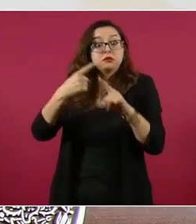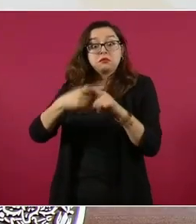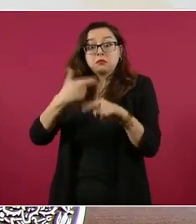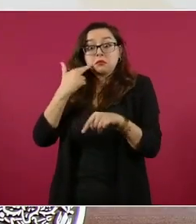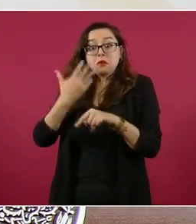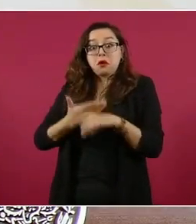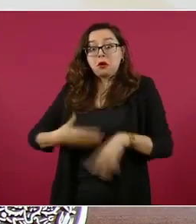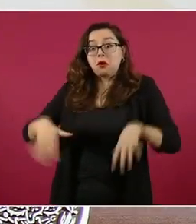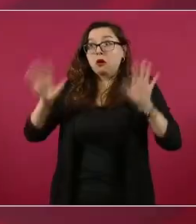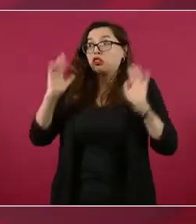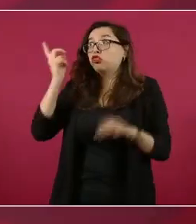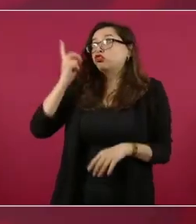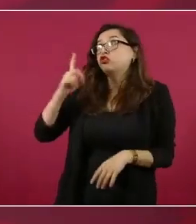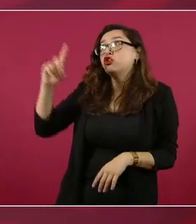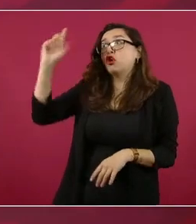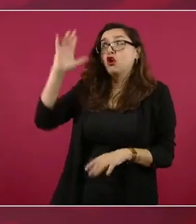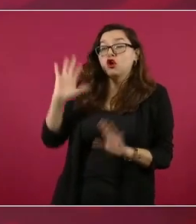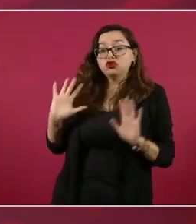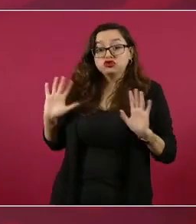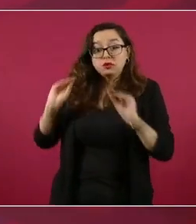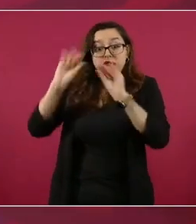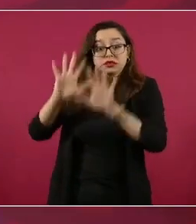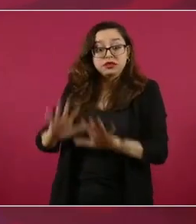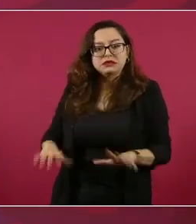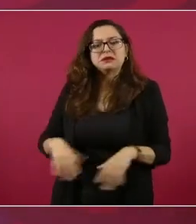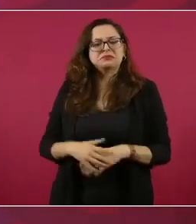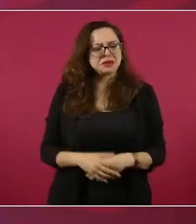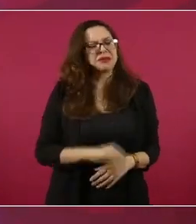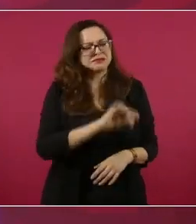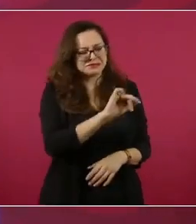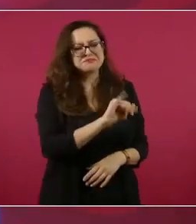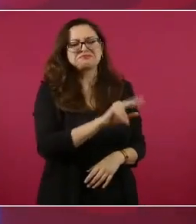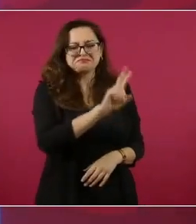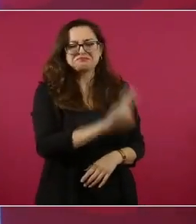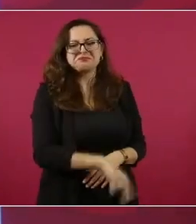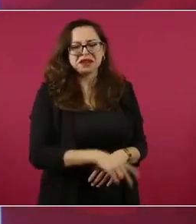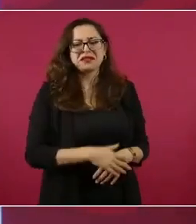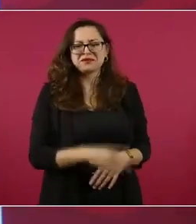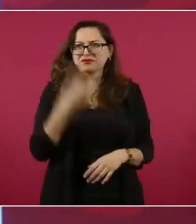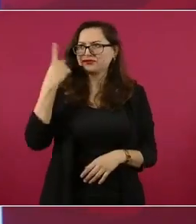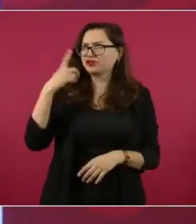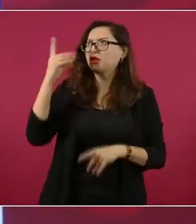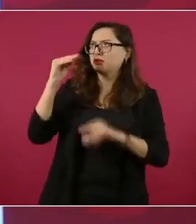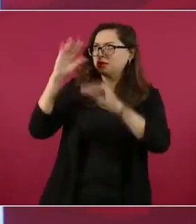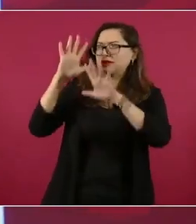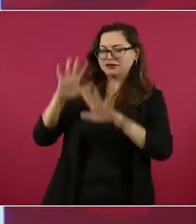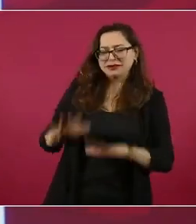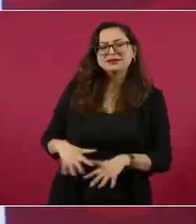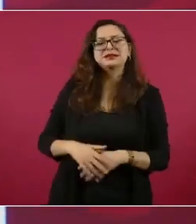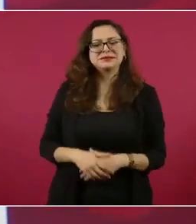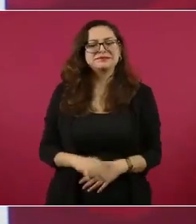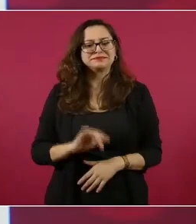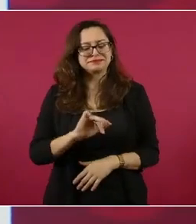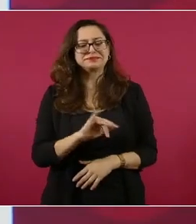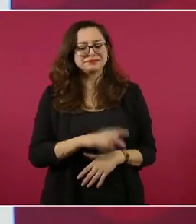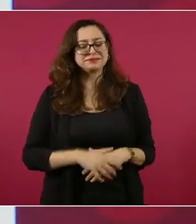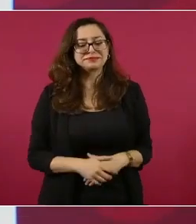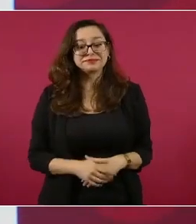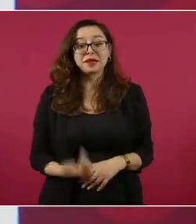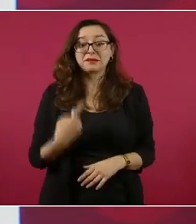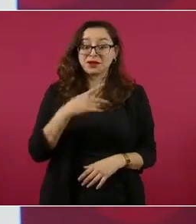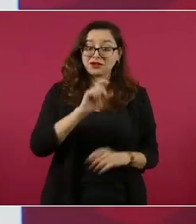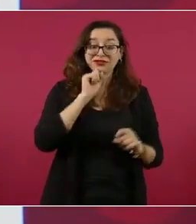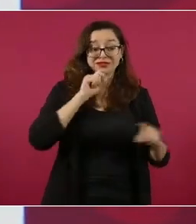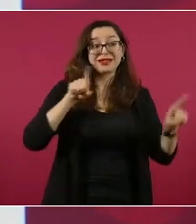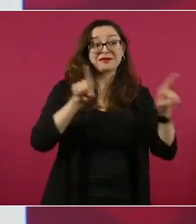Hay alguien ahí Logramos convencer al presidente Trump de que era necesario